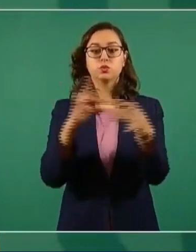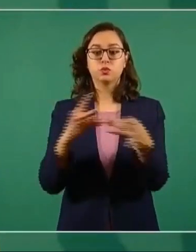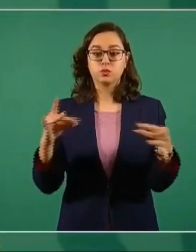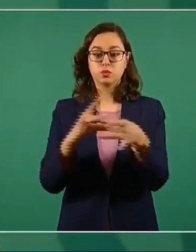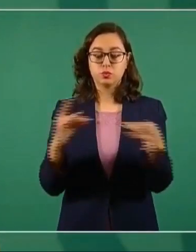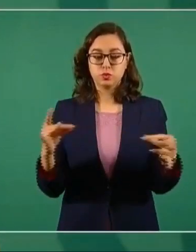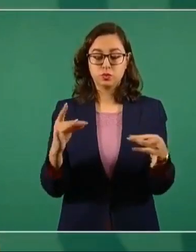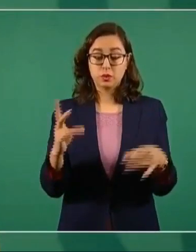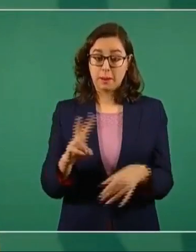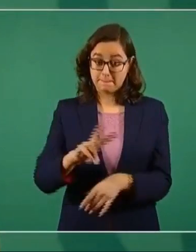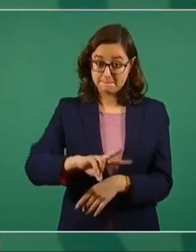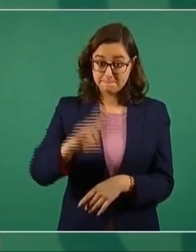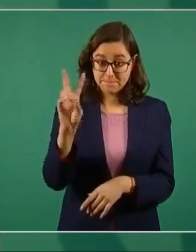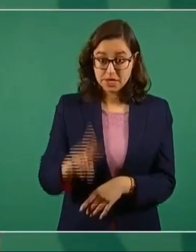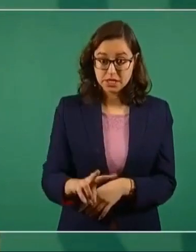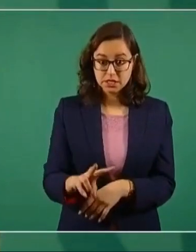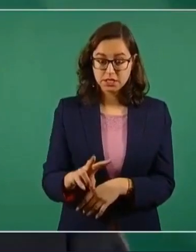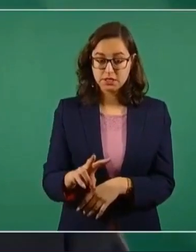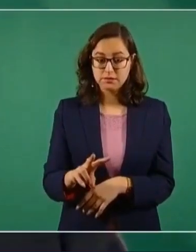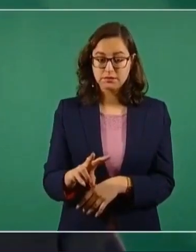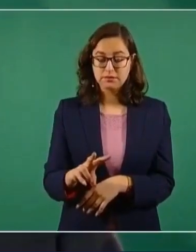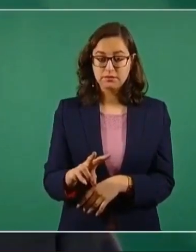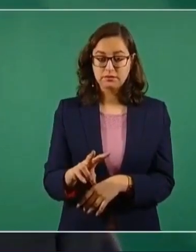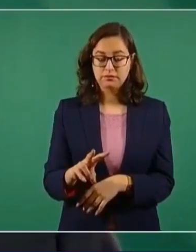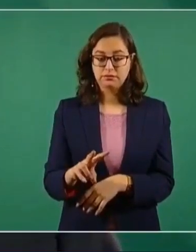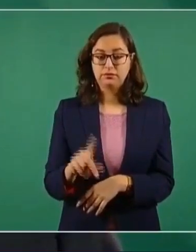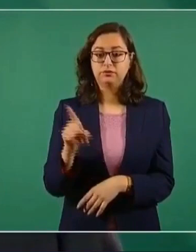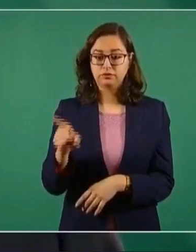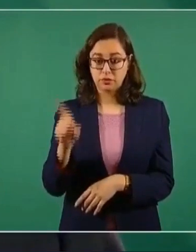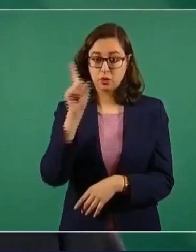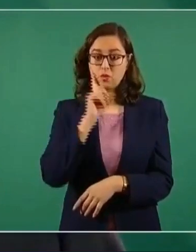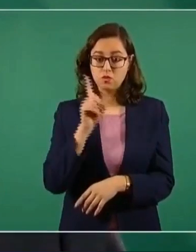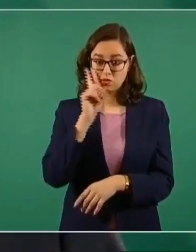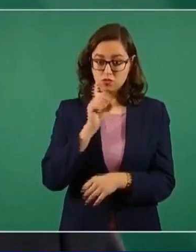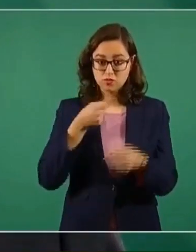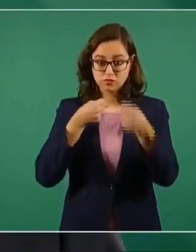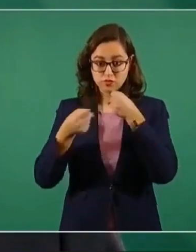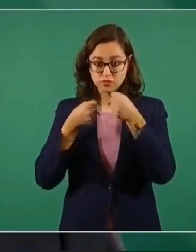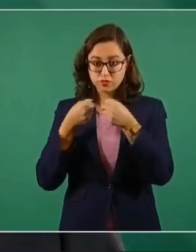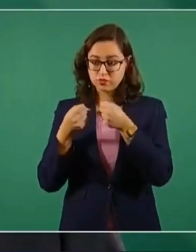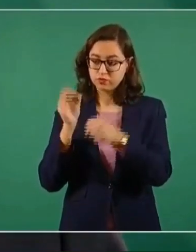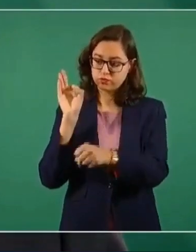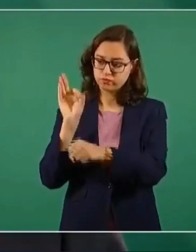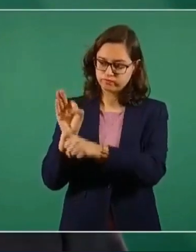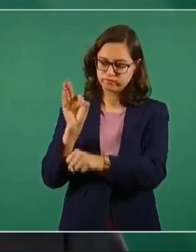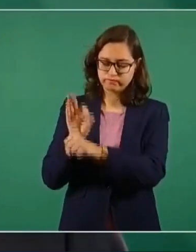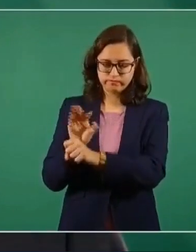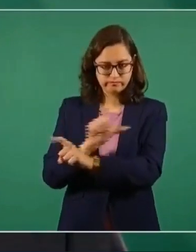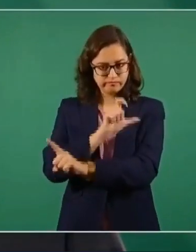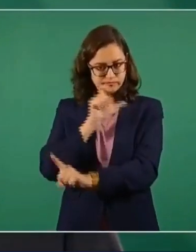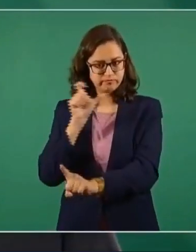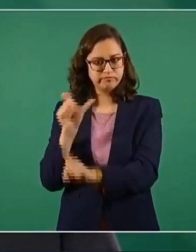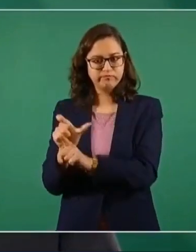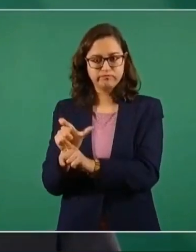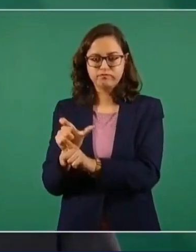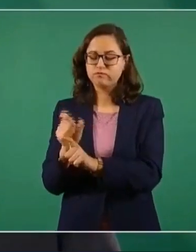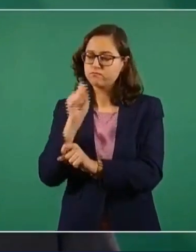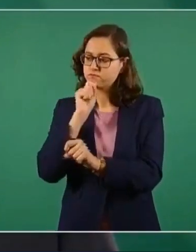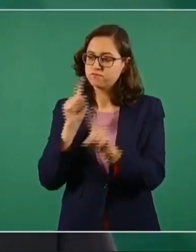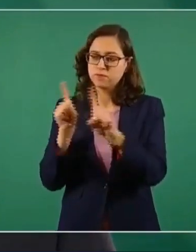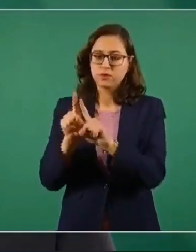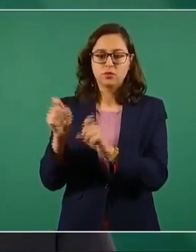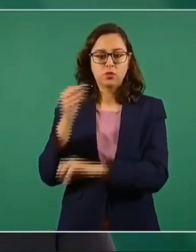a esta periodista Azucena Uresti y a todos los